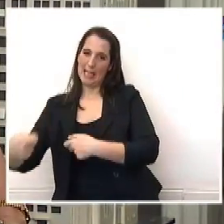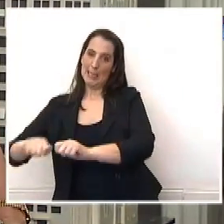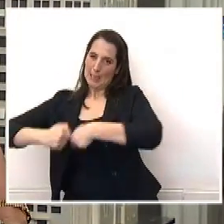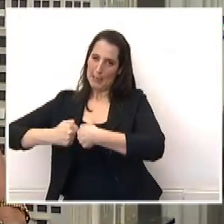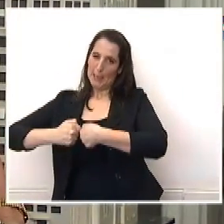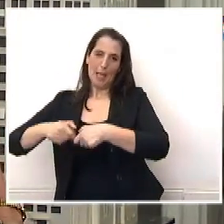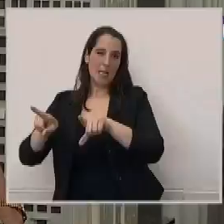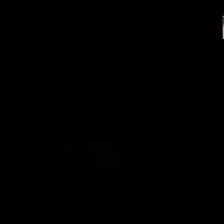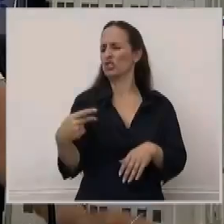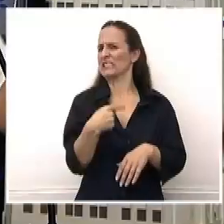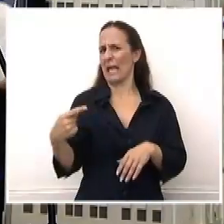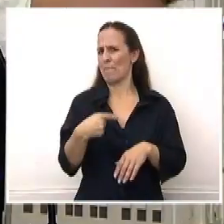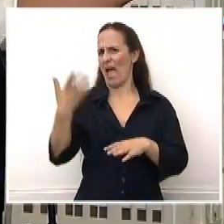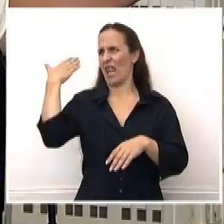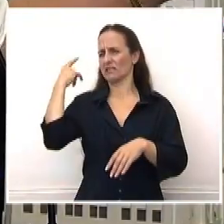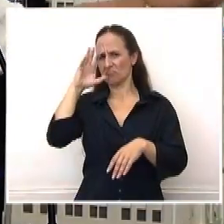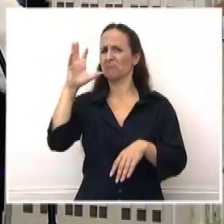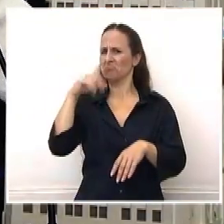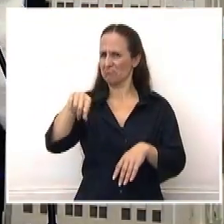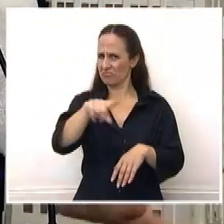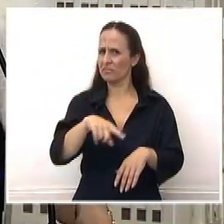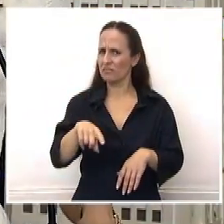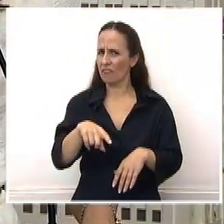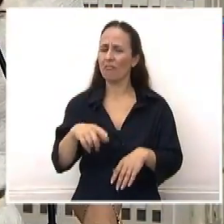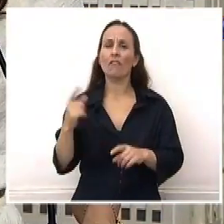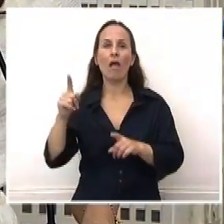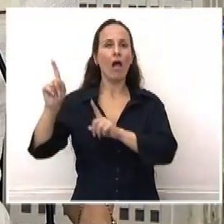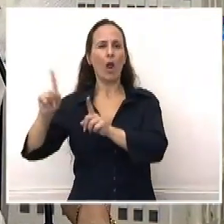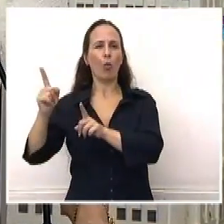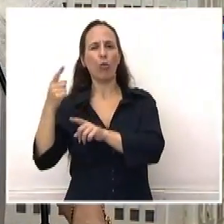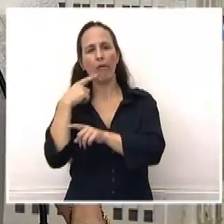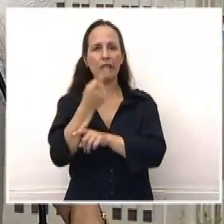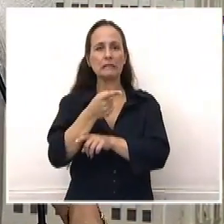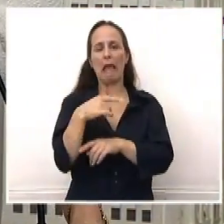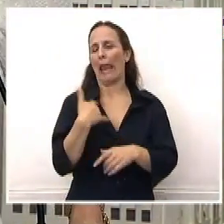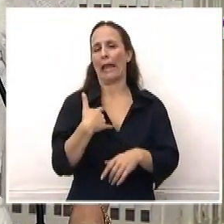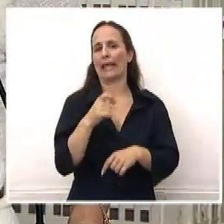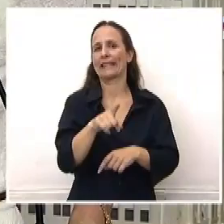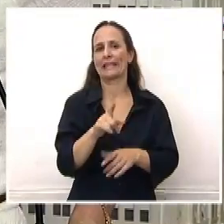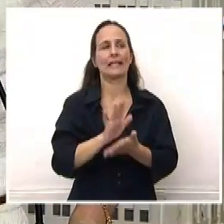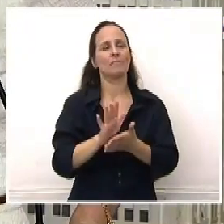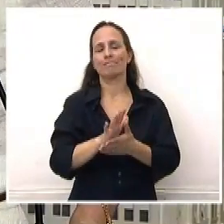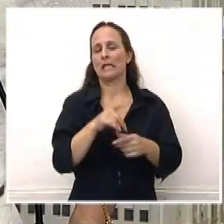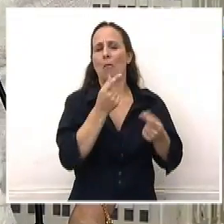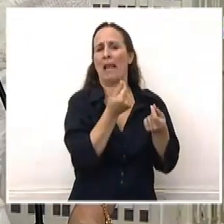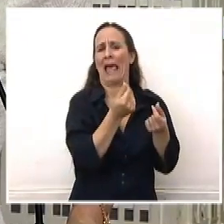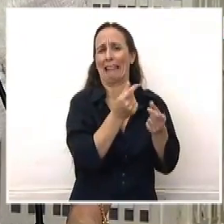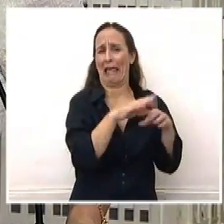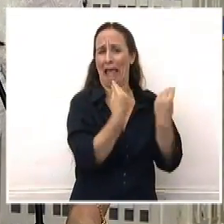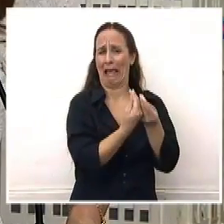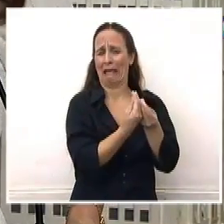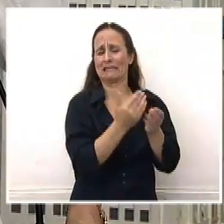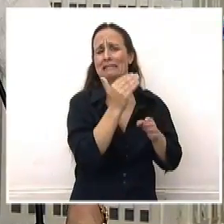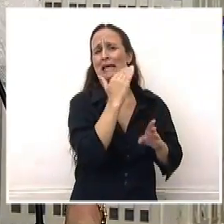de mercado. Decían que la Argentina terminaba con la mitad de las reservas, que el dólar